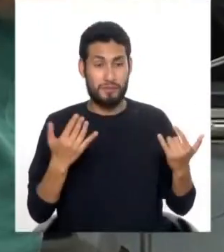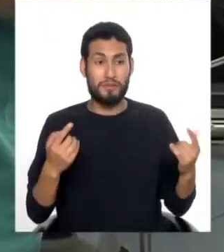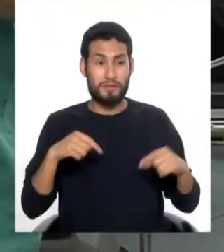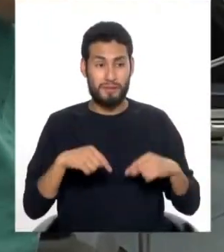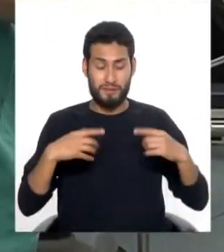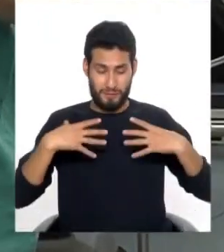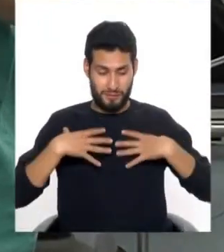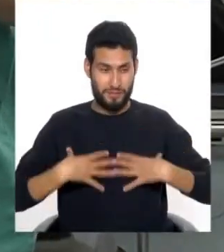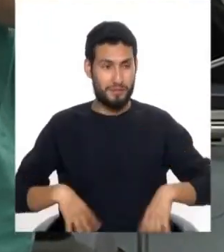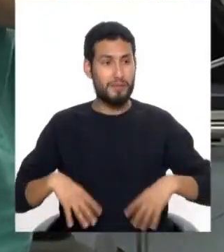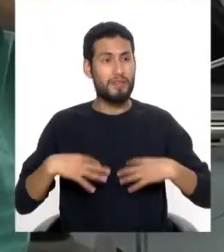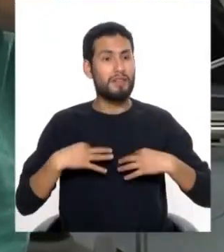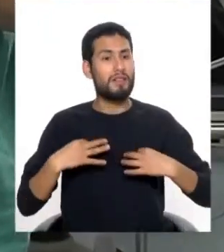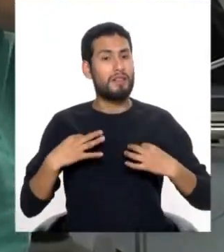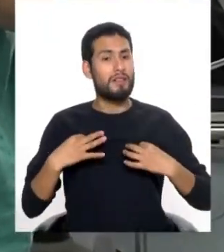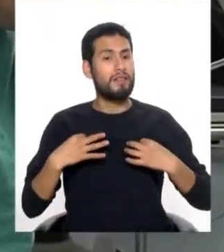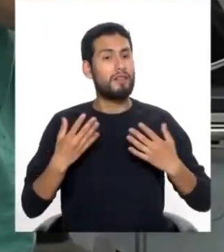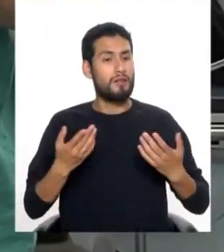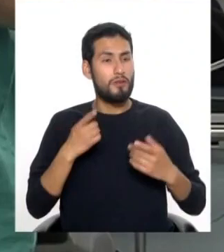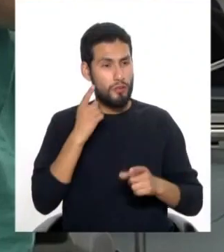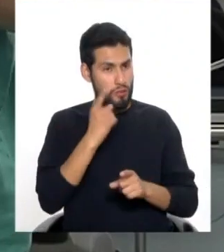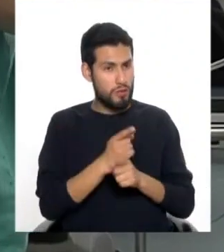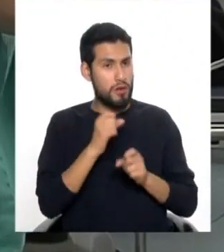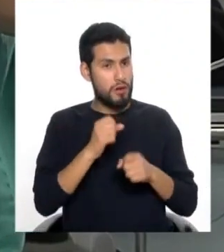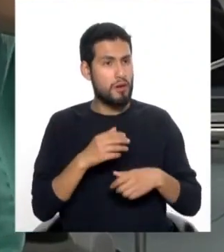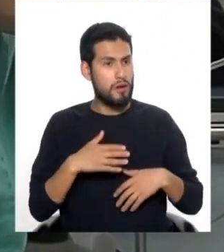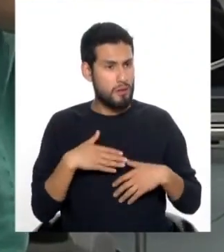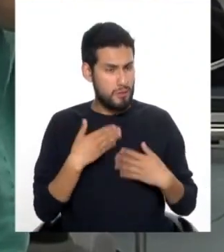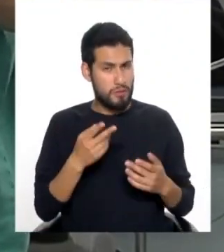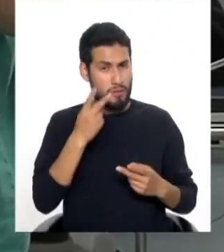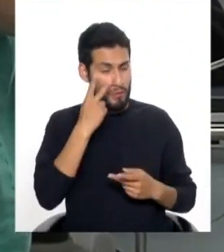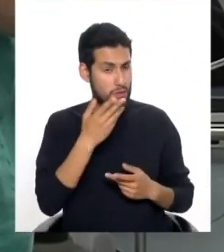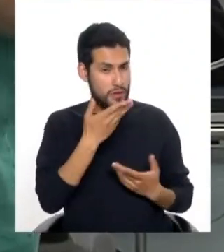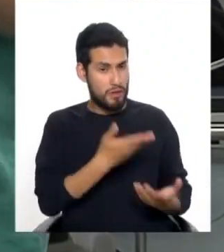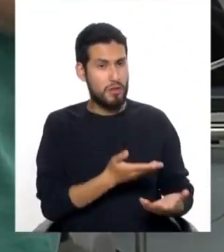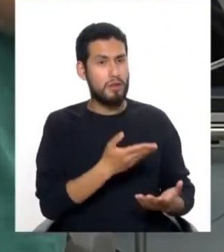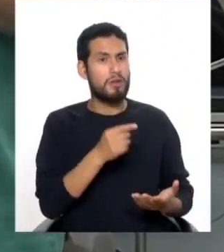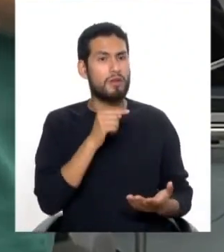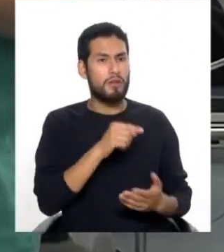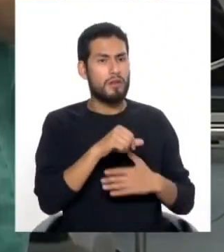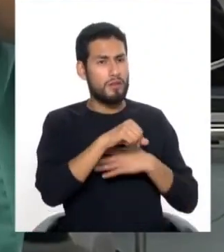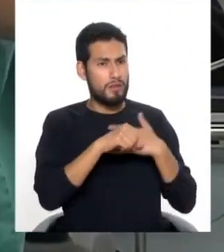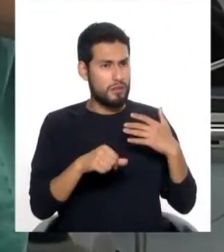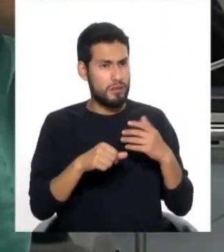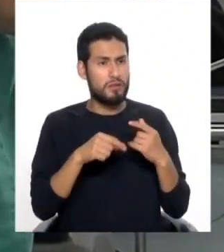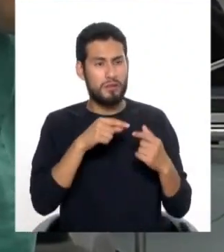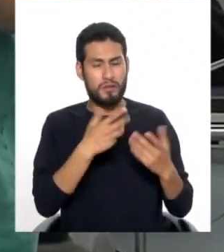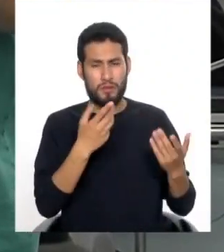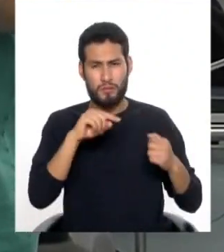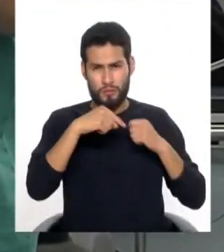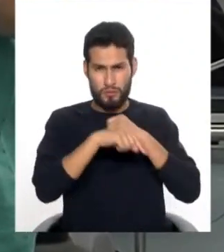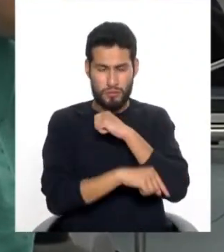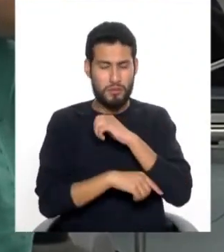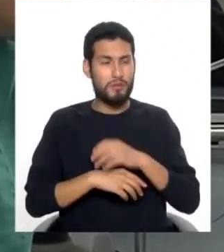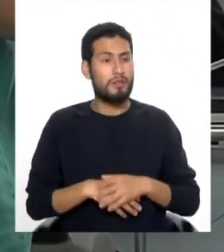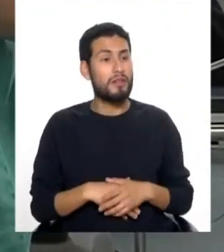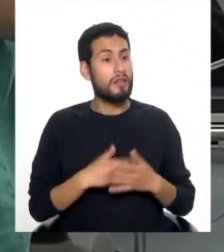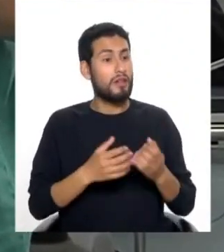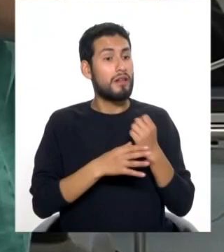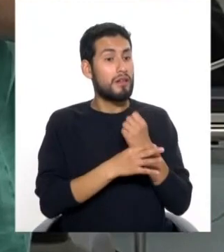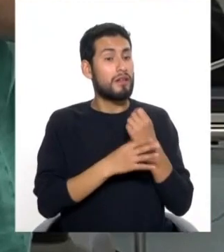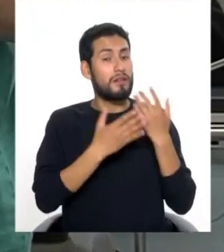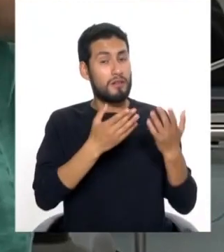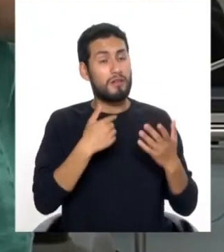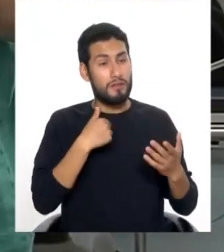vestidos de esta manera, de la manera adecuada para poder presenciar una intervención quirúrgica de esta complejidad. Ahora, doctora